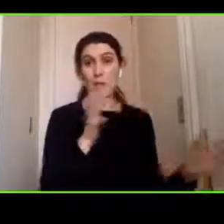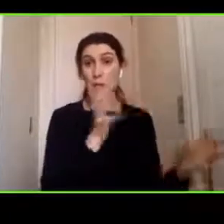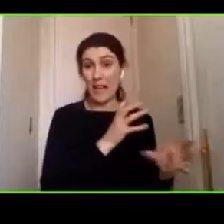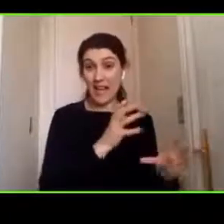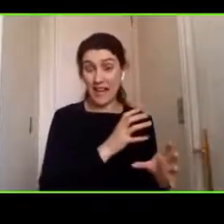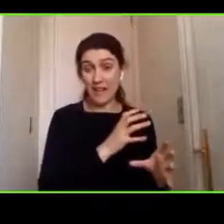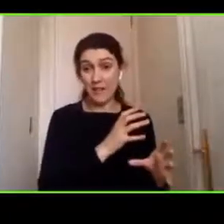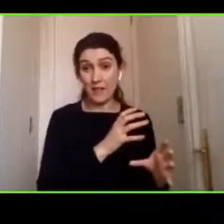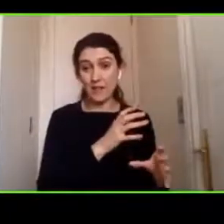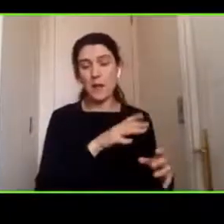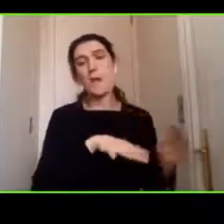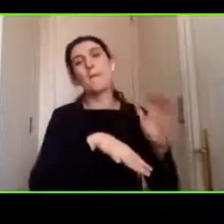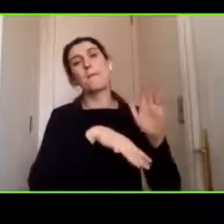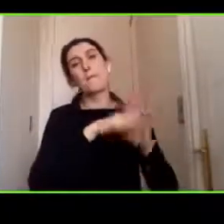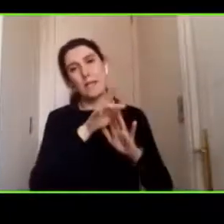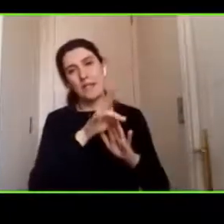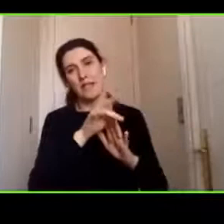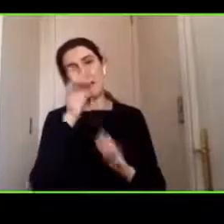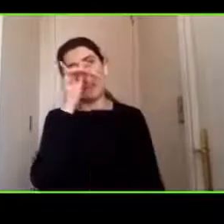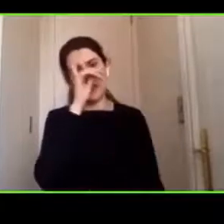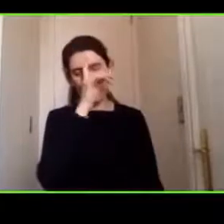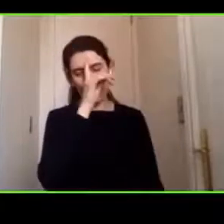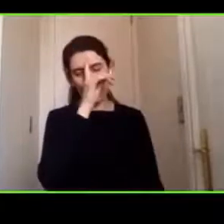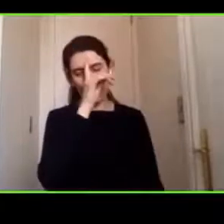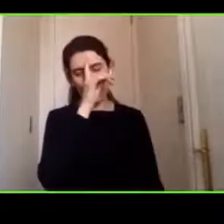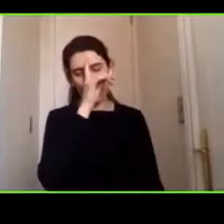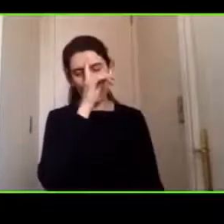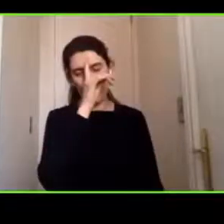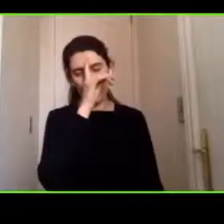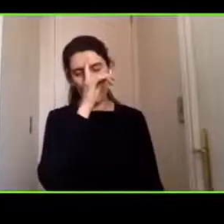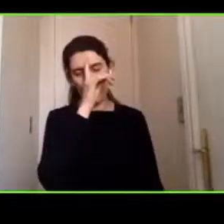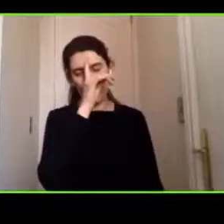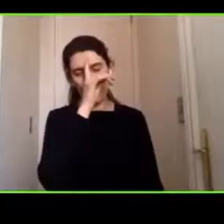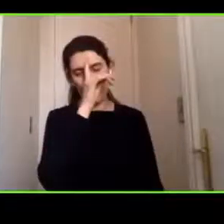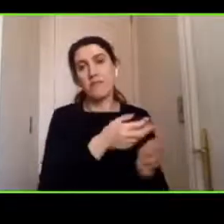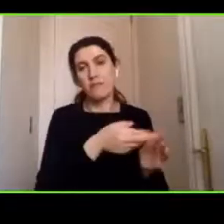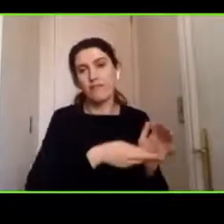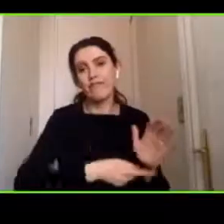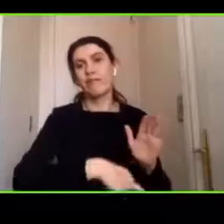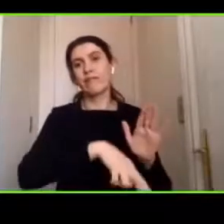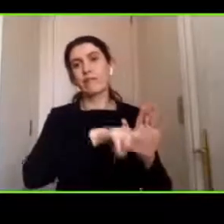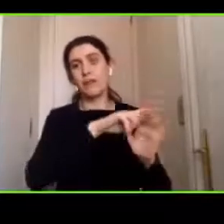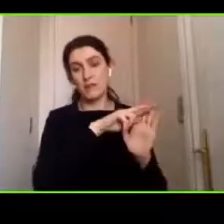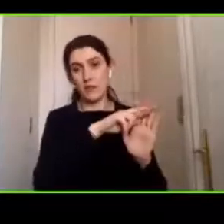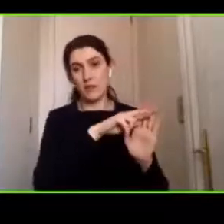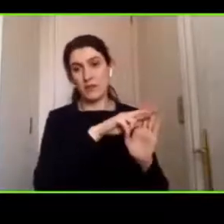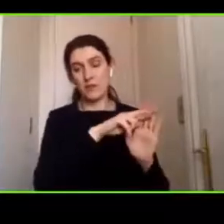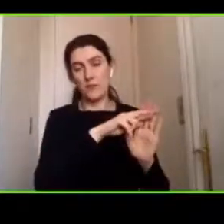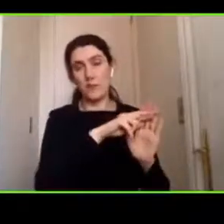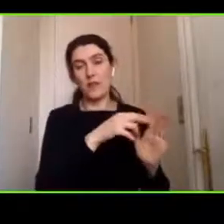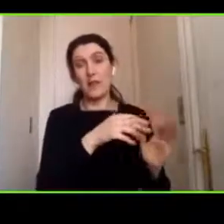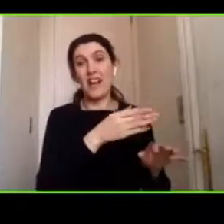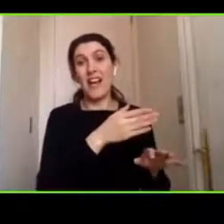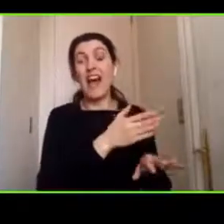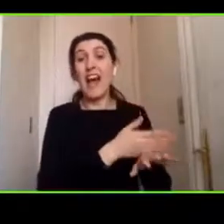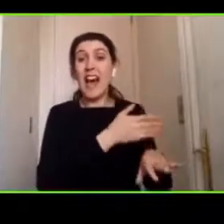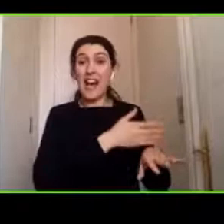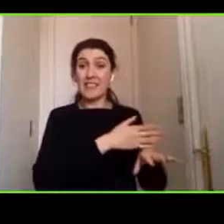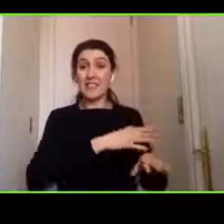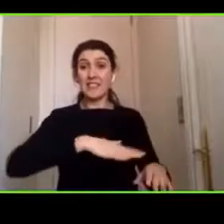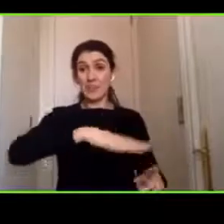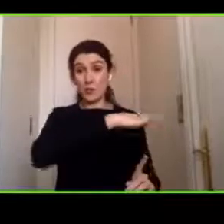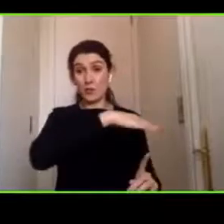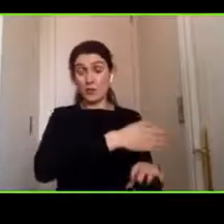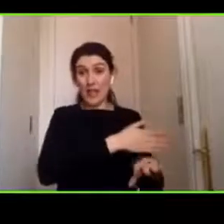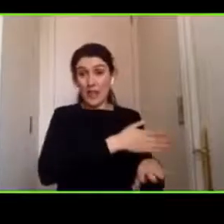dificultades para lograr su estado basal y además lograr nuevos aprendizajes entonces